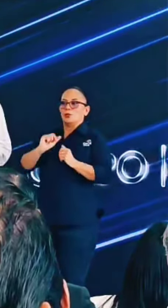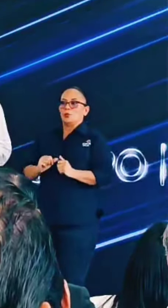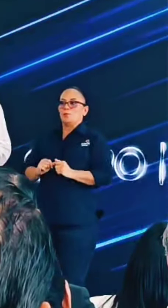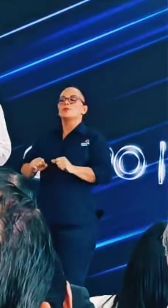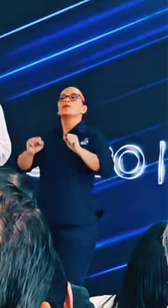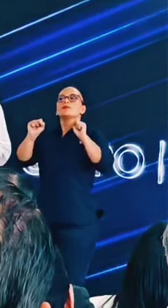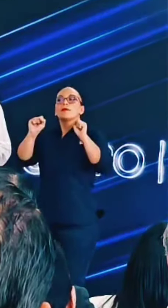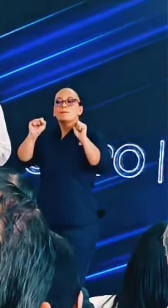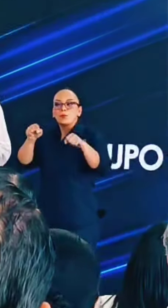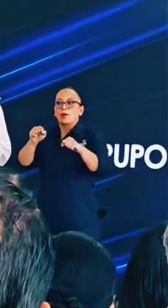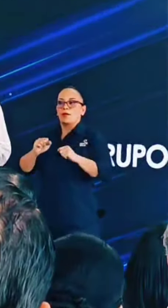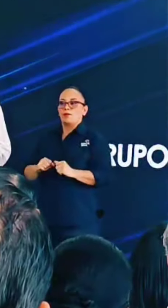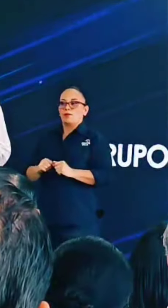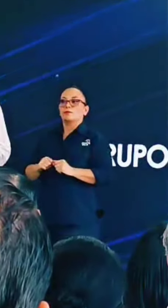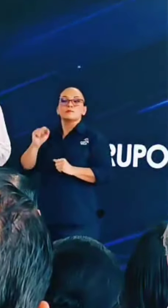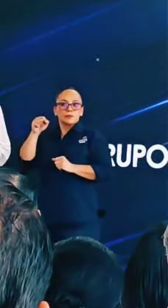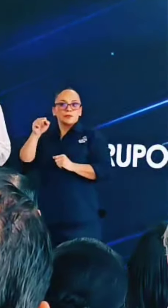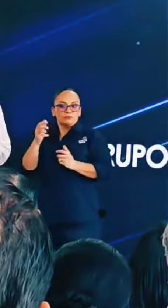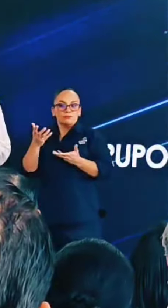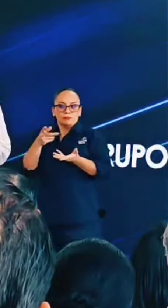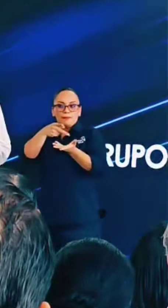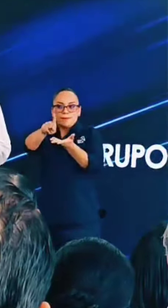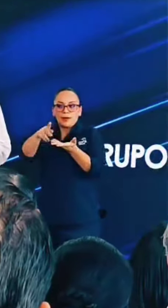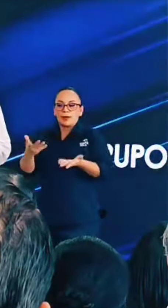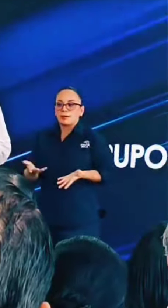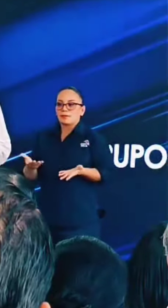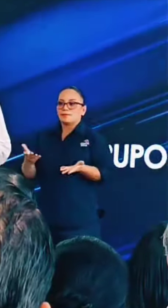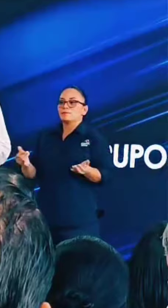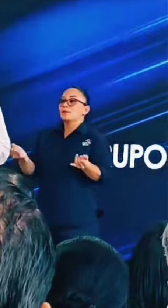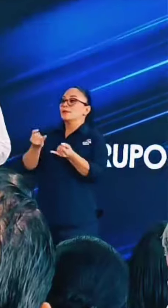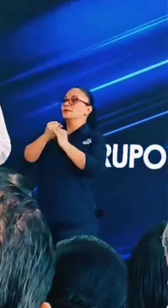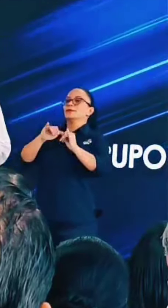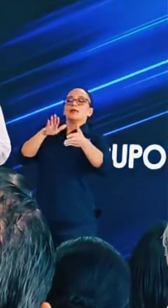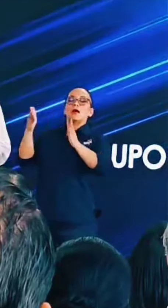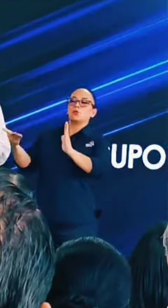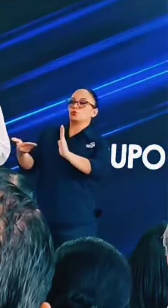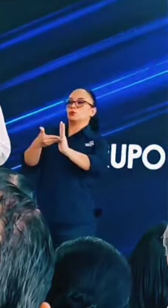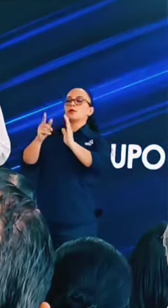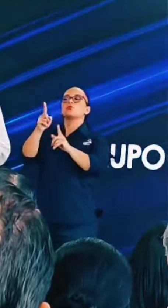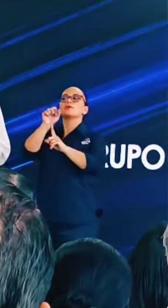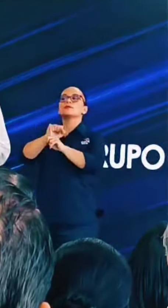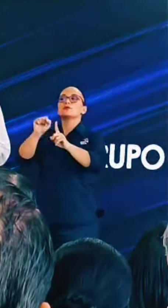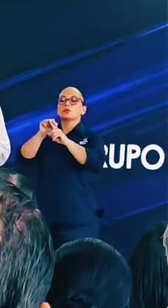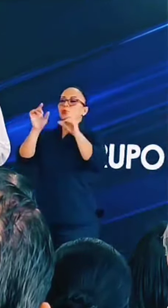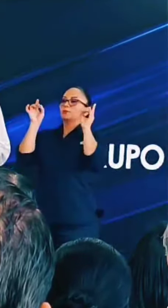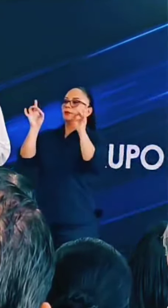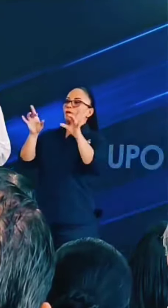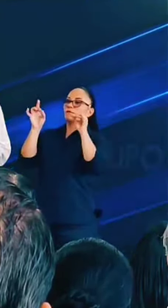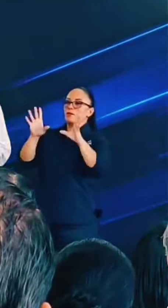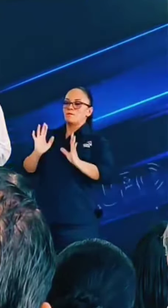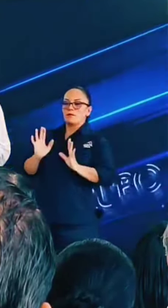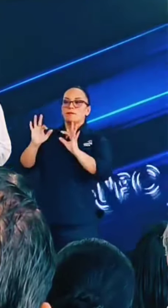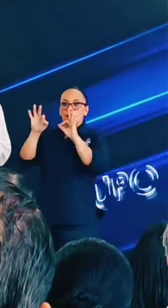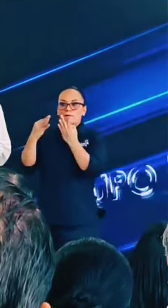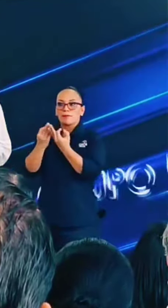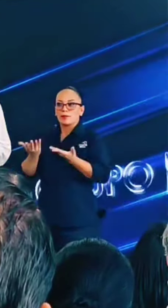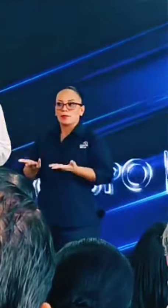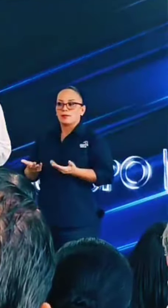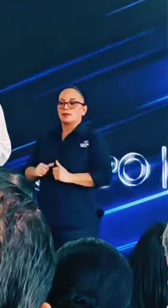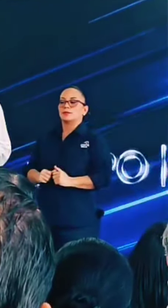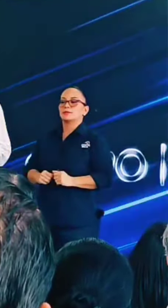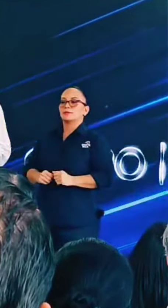puede darse el ojo en pagar sin causar una situación catastrófica para la familia